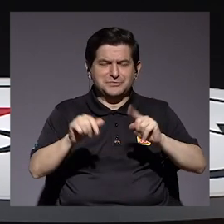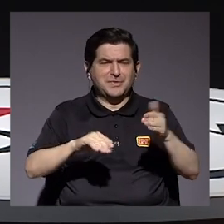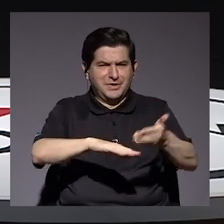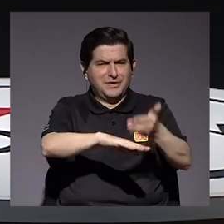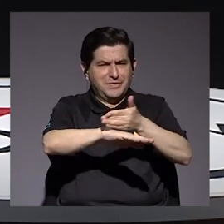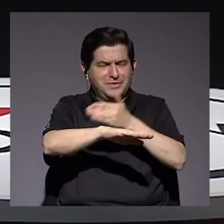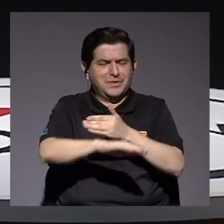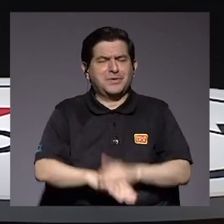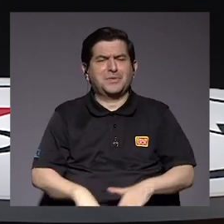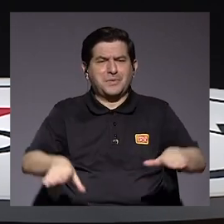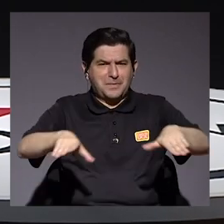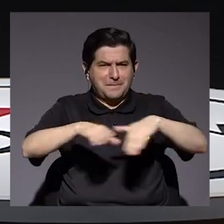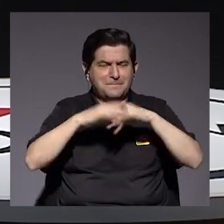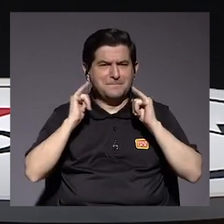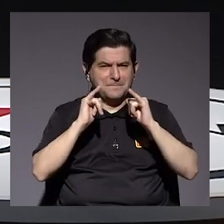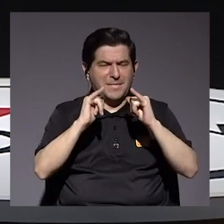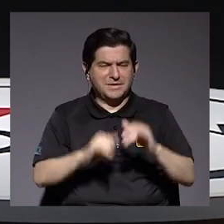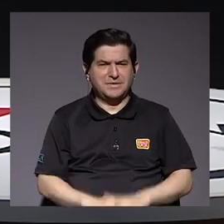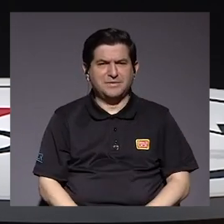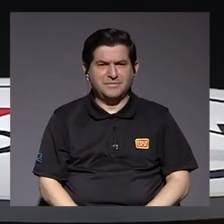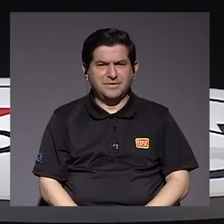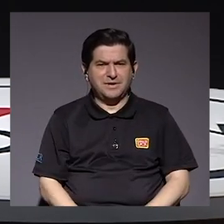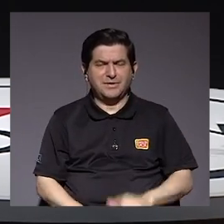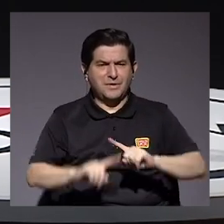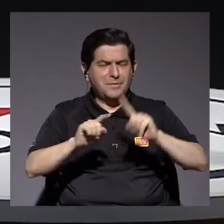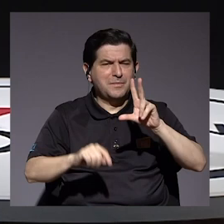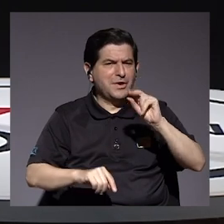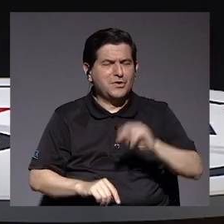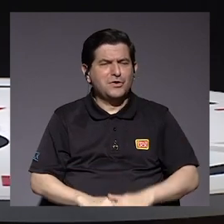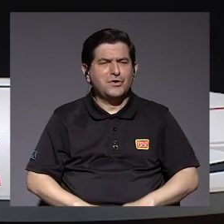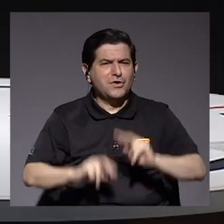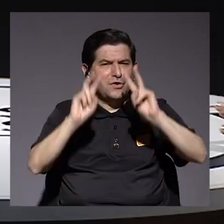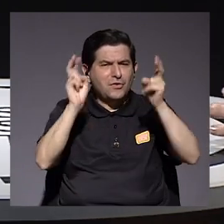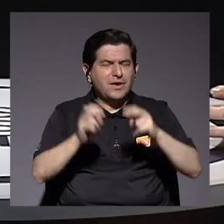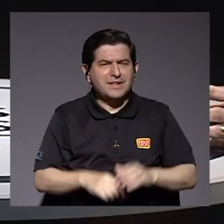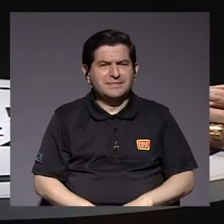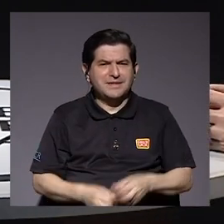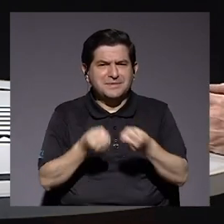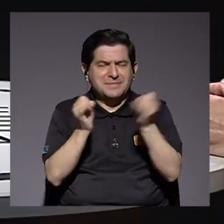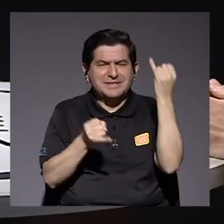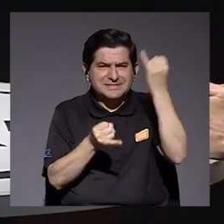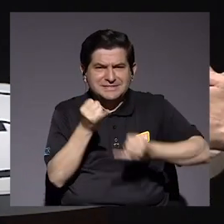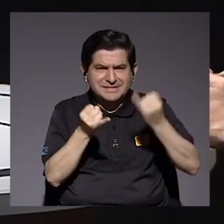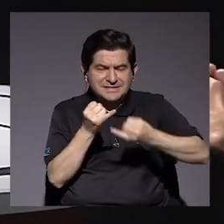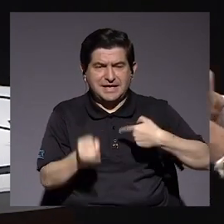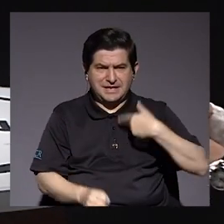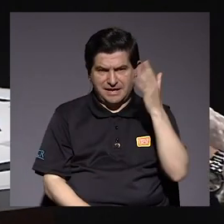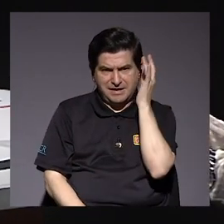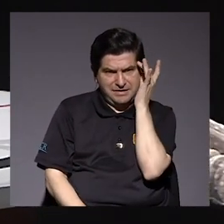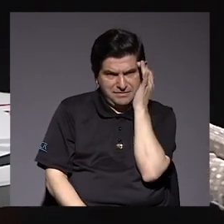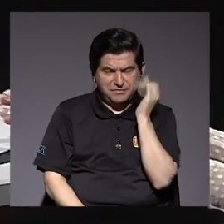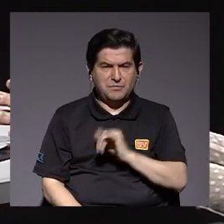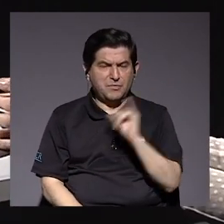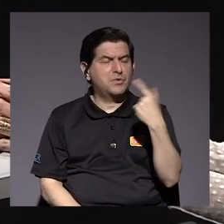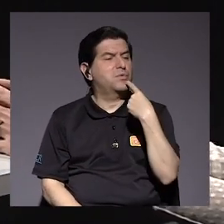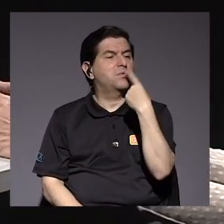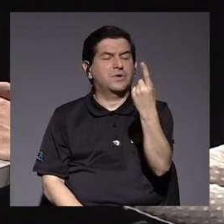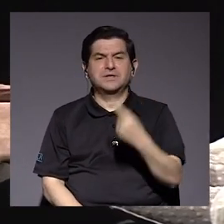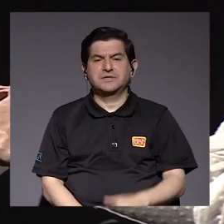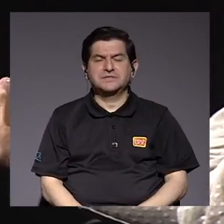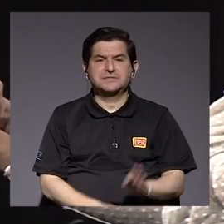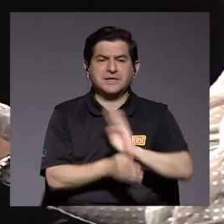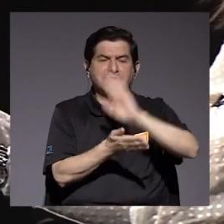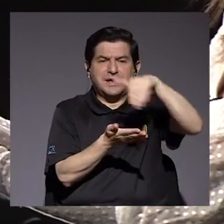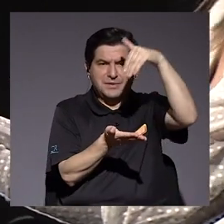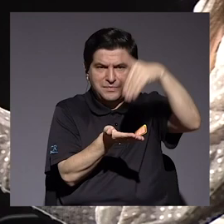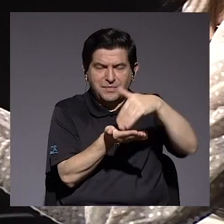Pero, avancemos un poquito y hablemos de matrimonio igualitario. pero no me dejo en el tema que andando. Porque a lo que me preocupa de esto y es lo